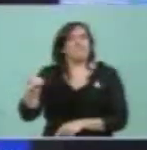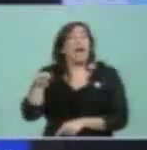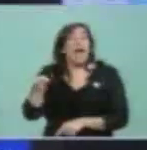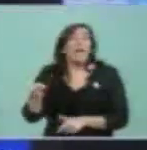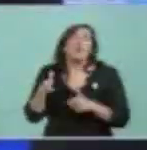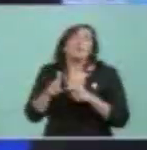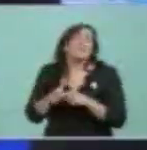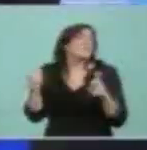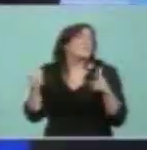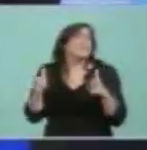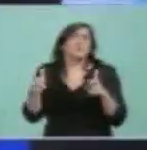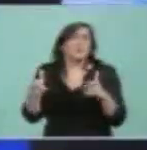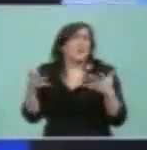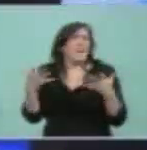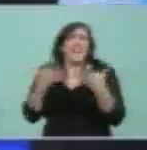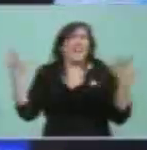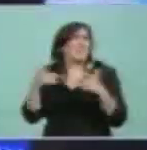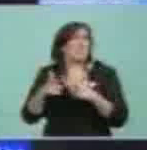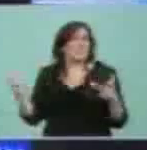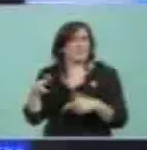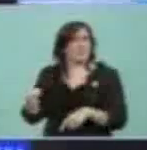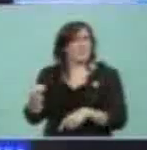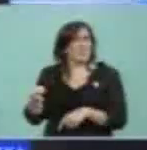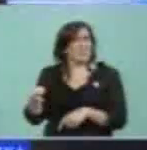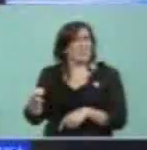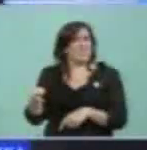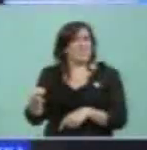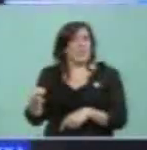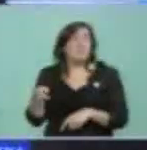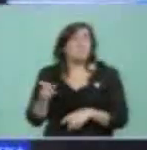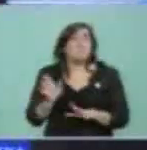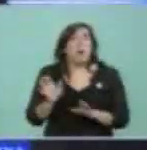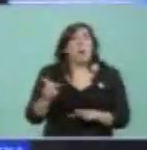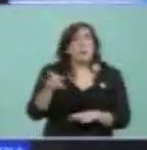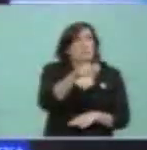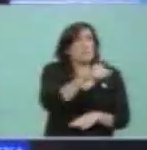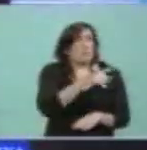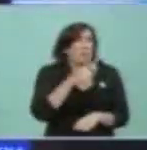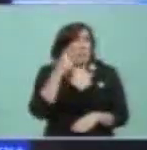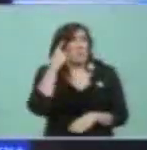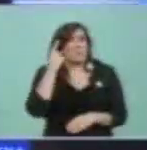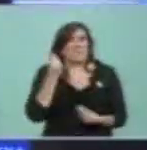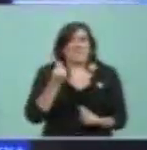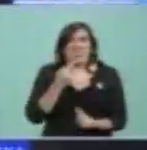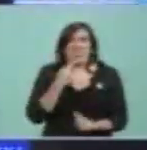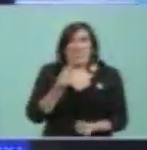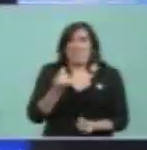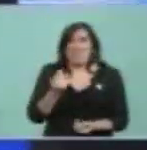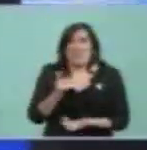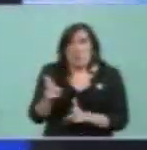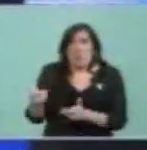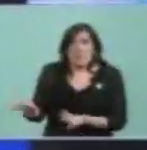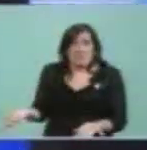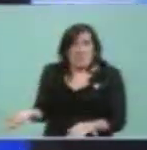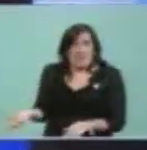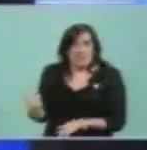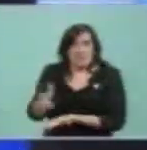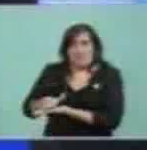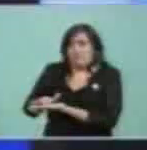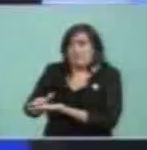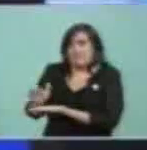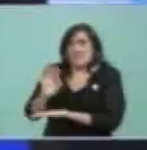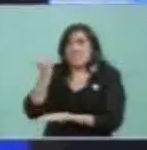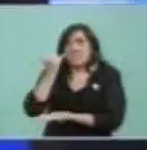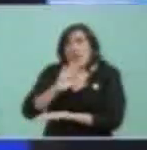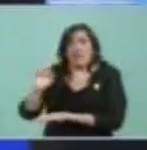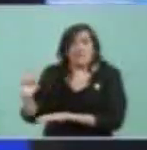suerte, la inmensa suerte, ustedes dirán, ¿qué está diciendo si ya no está? Sí, pero